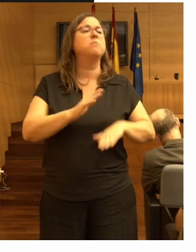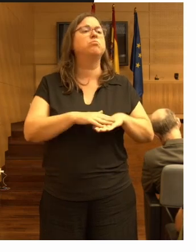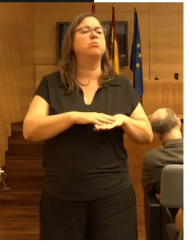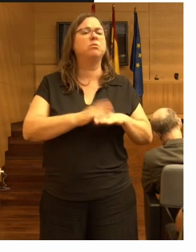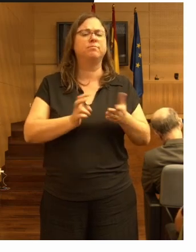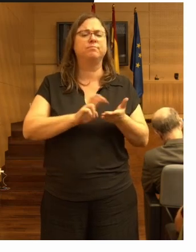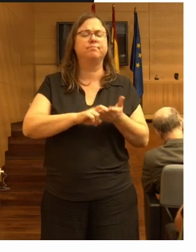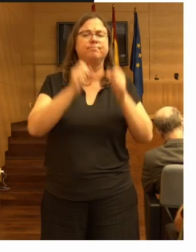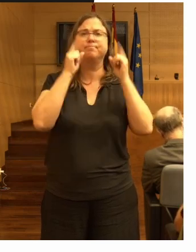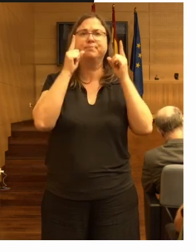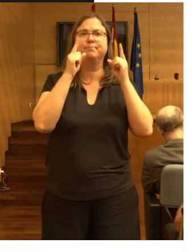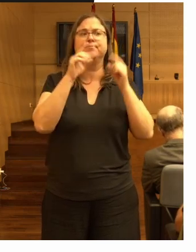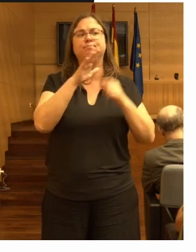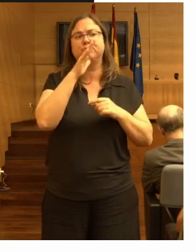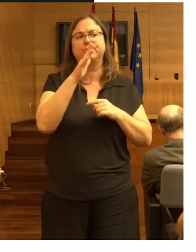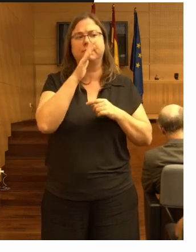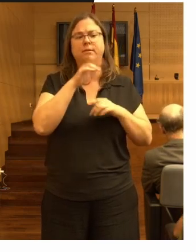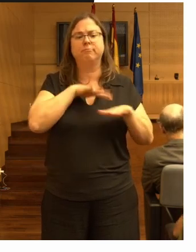por qué se han despertado